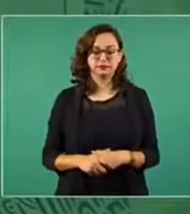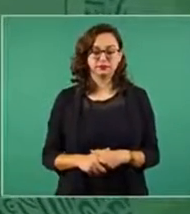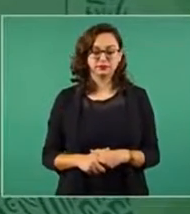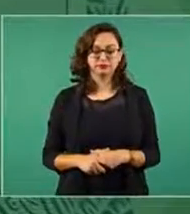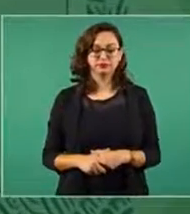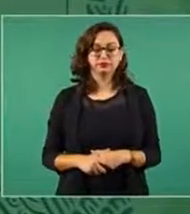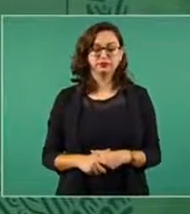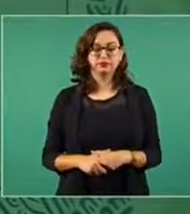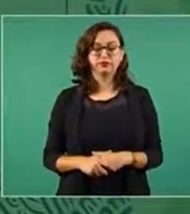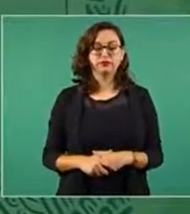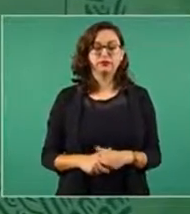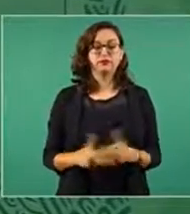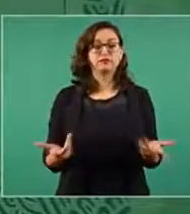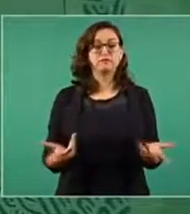Hasta una bendición.